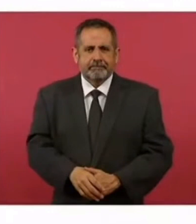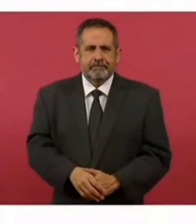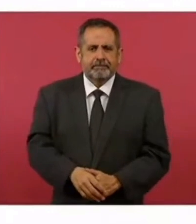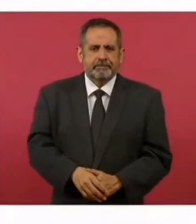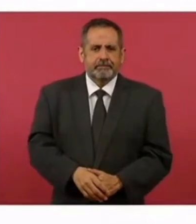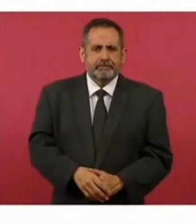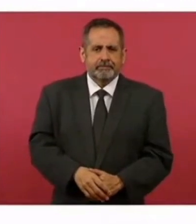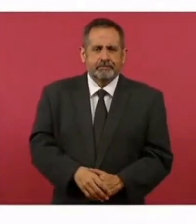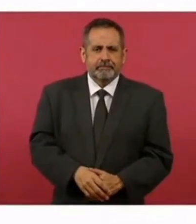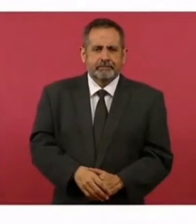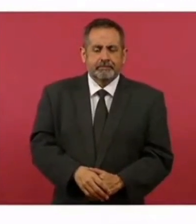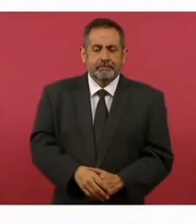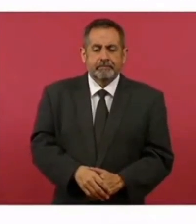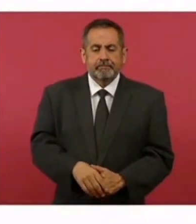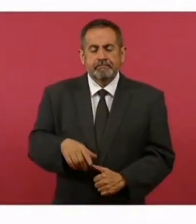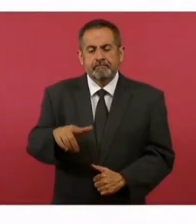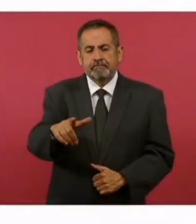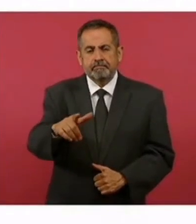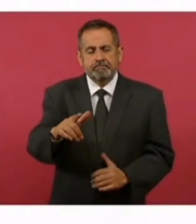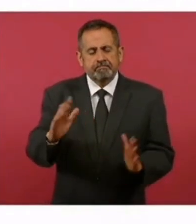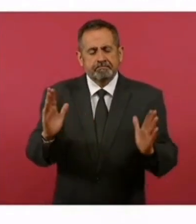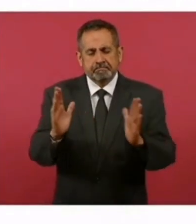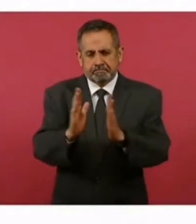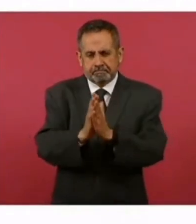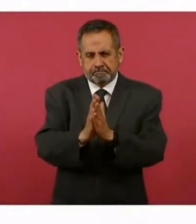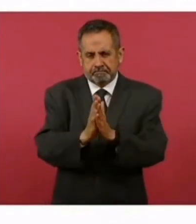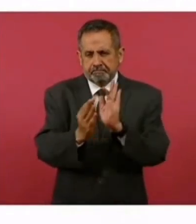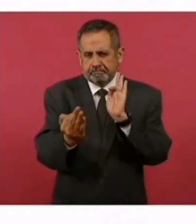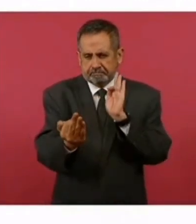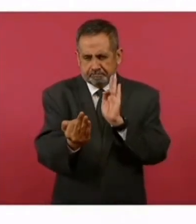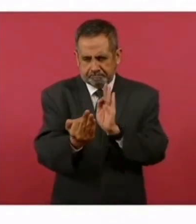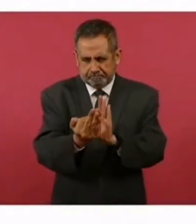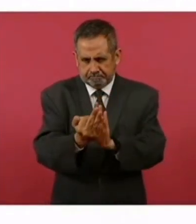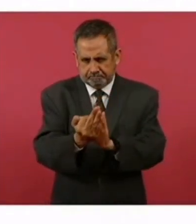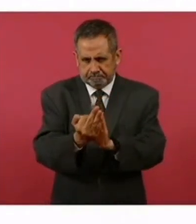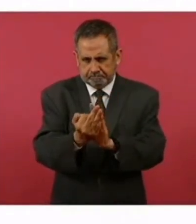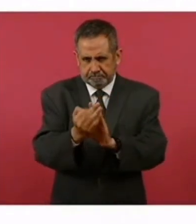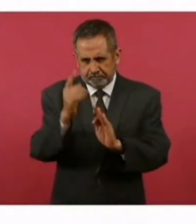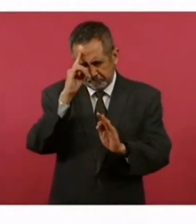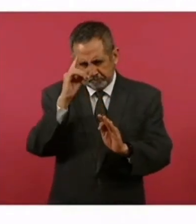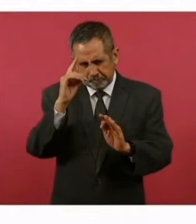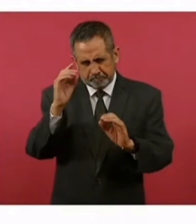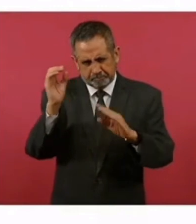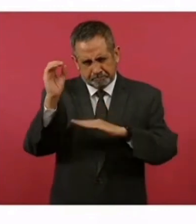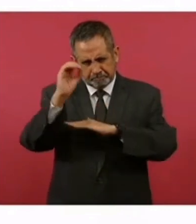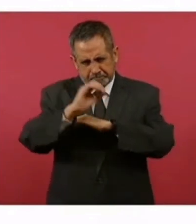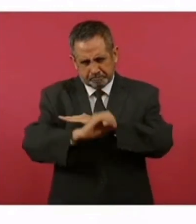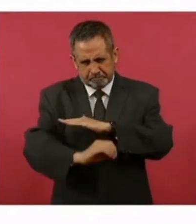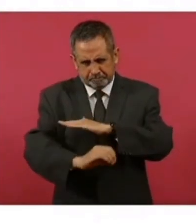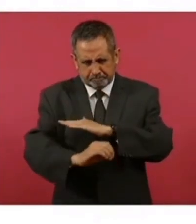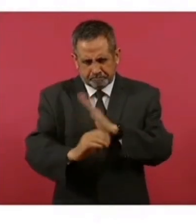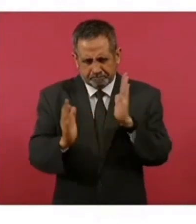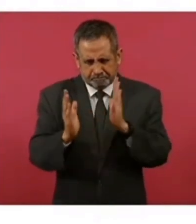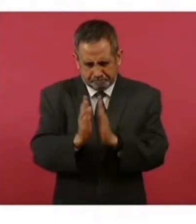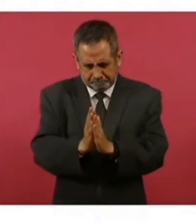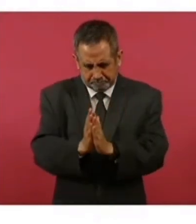Muy cerca de mi ocaso, yo te bendigo, vida,